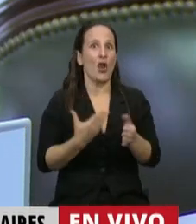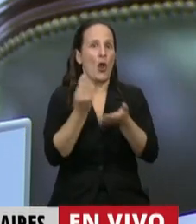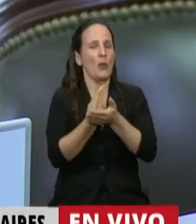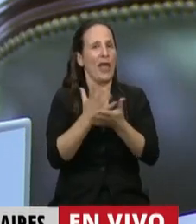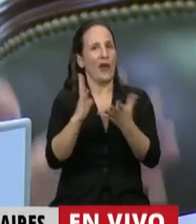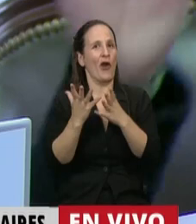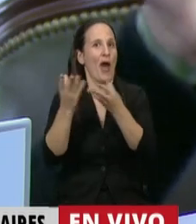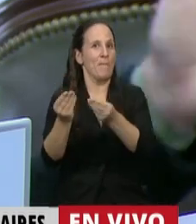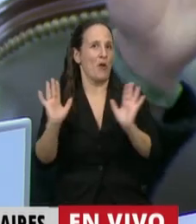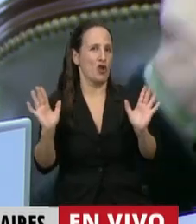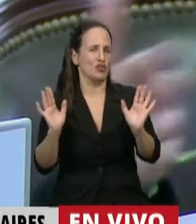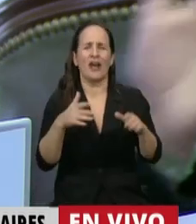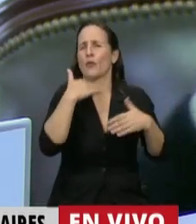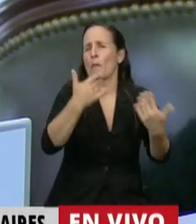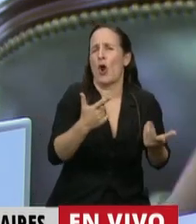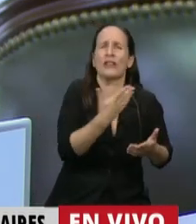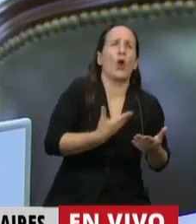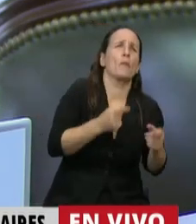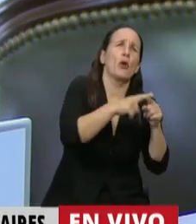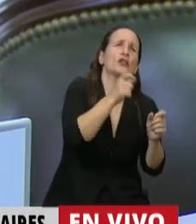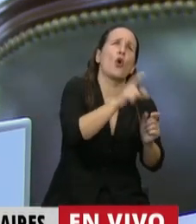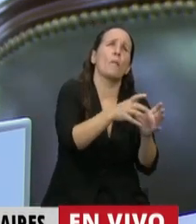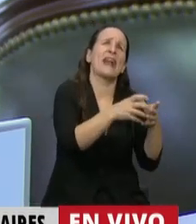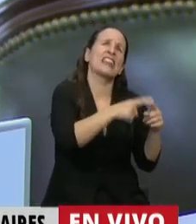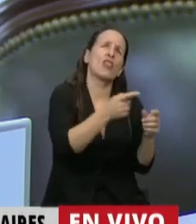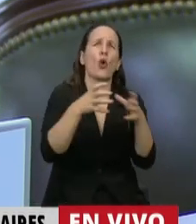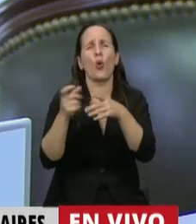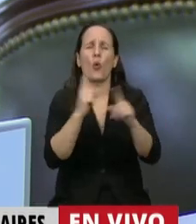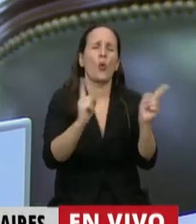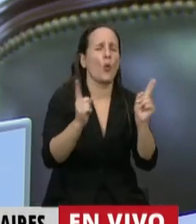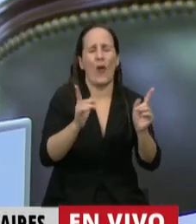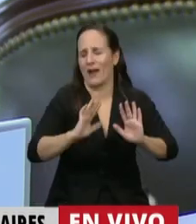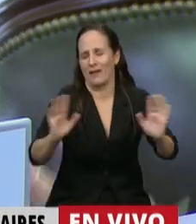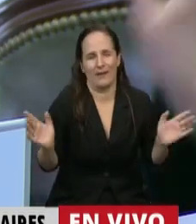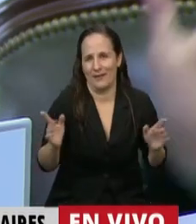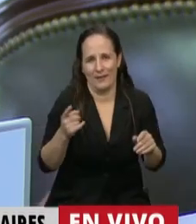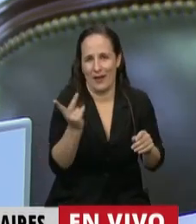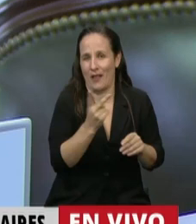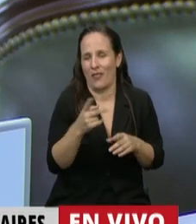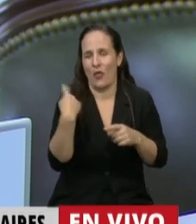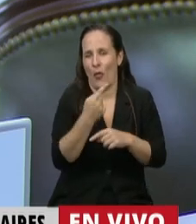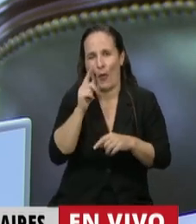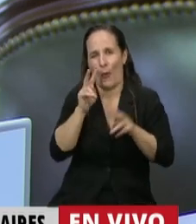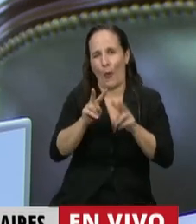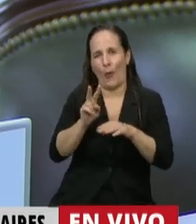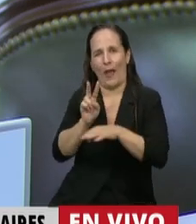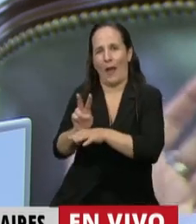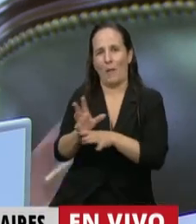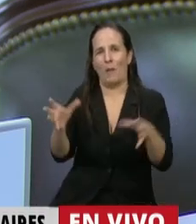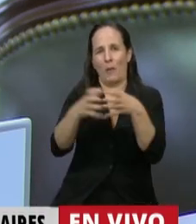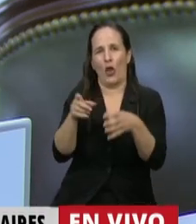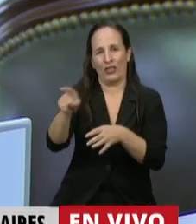de turno. Vemos que no hay distinciones entre unos y otros a la hora de protegerse, todos tienen la misma posición.